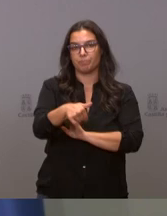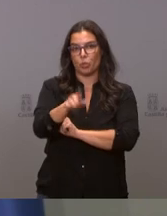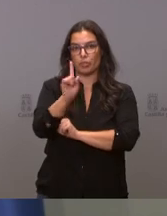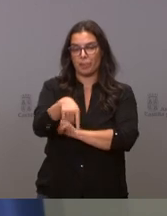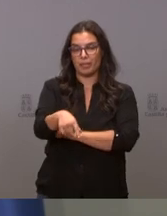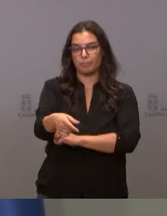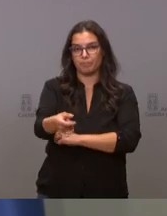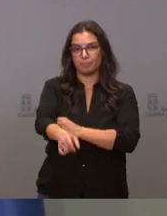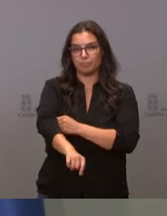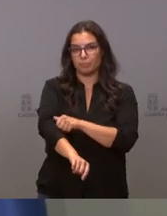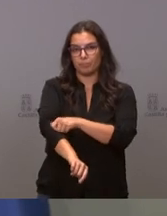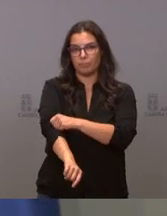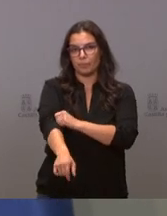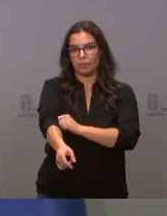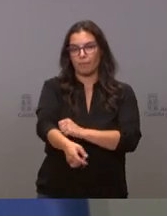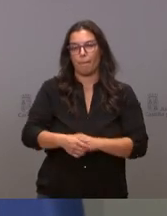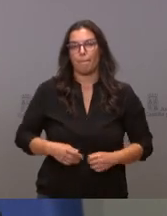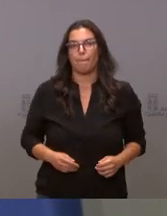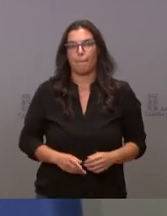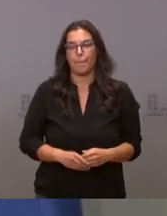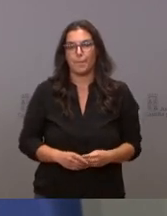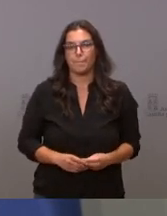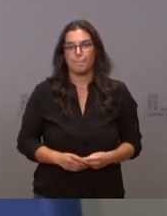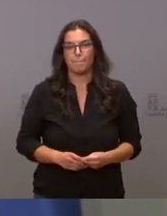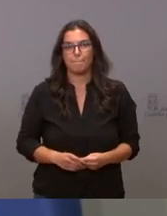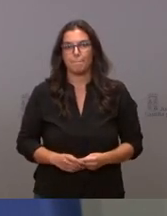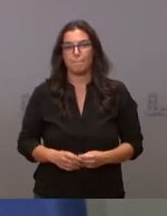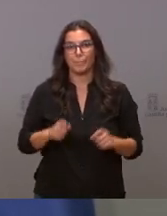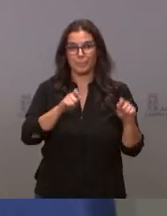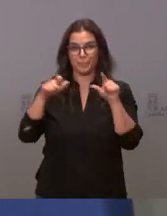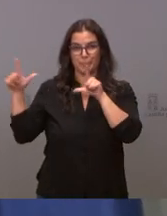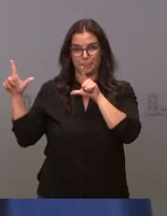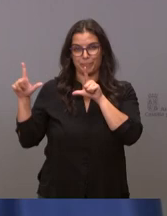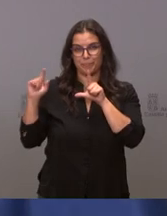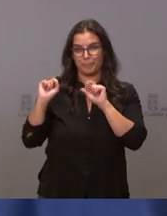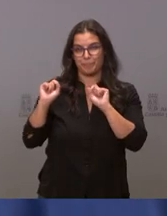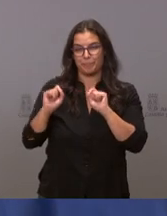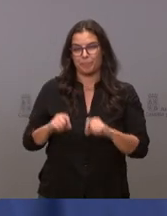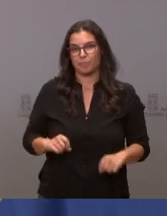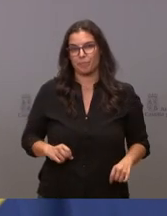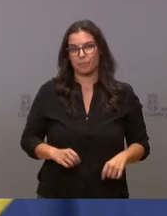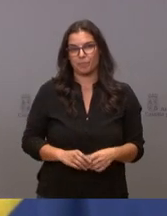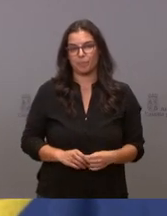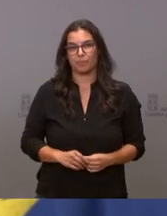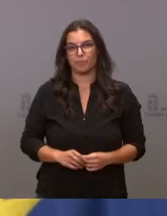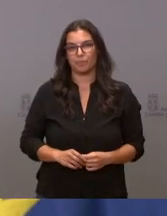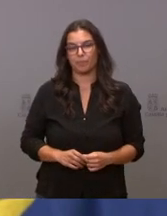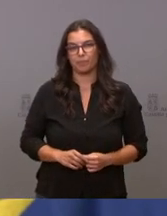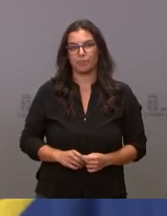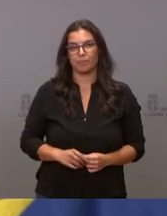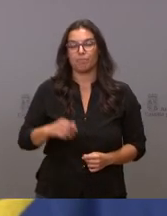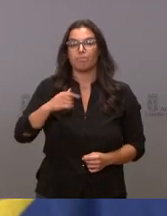queremos hacerles